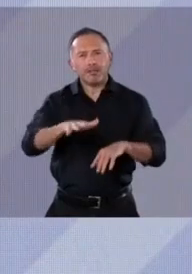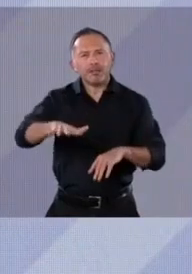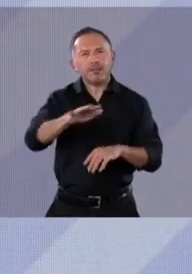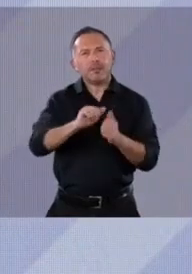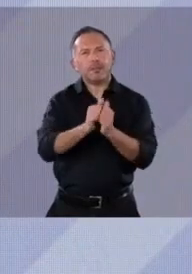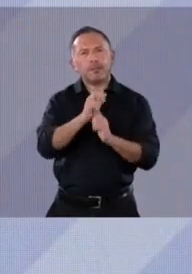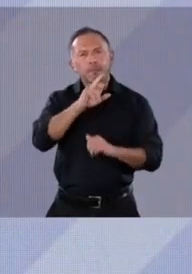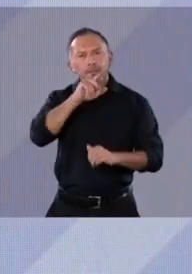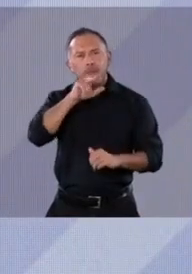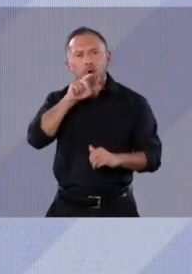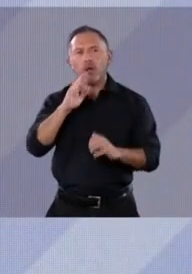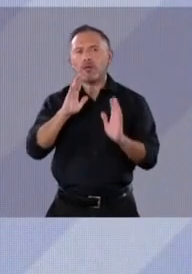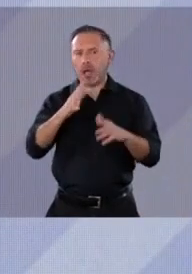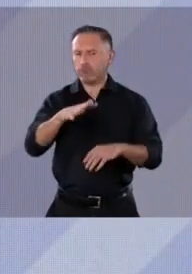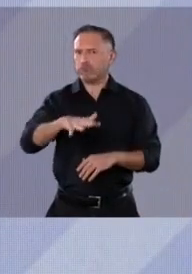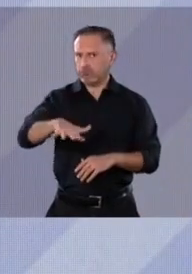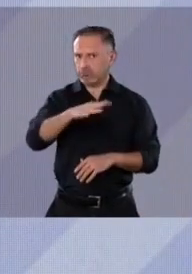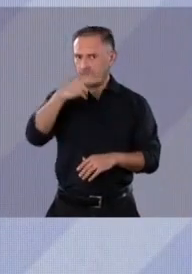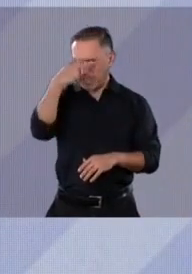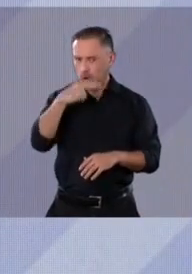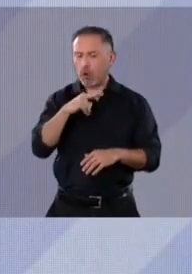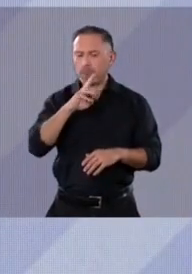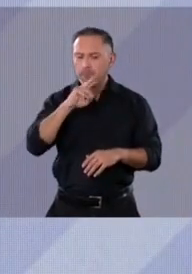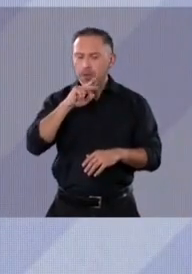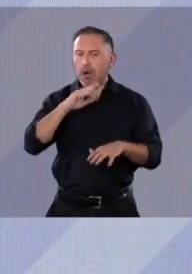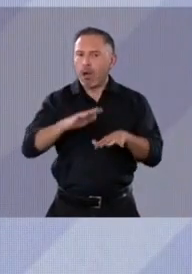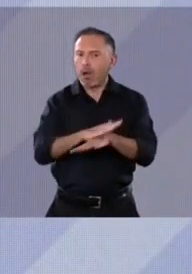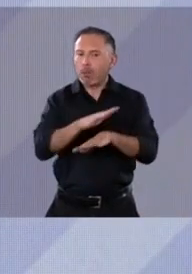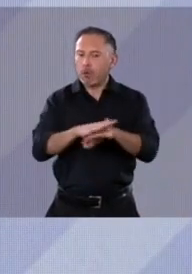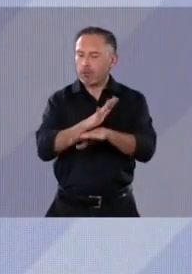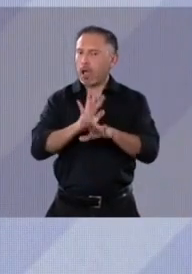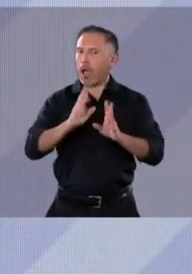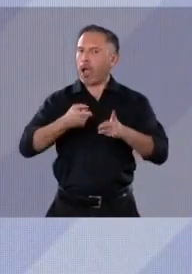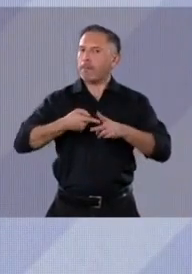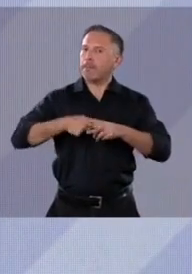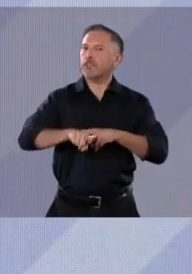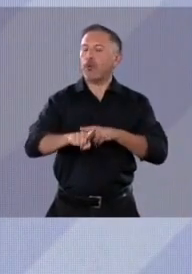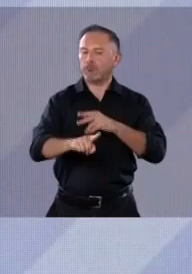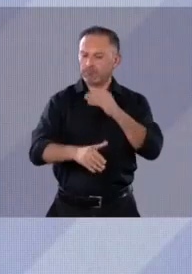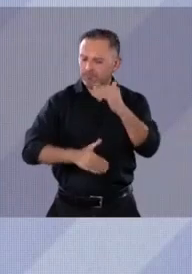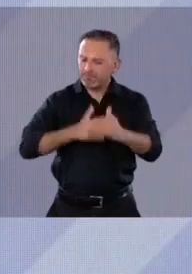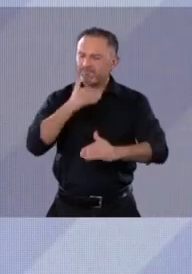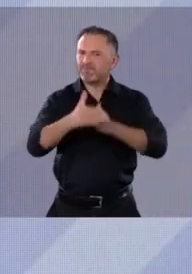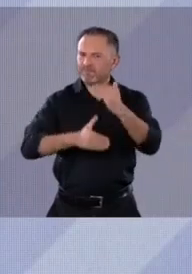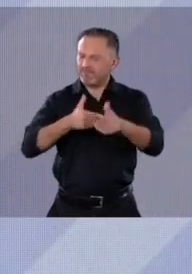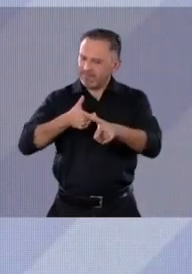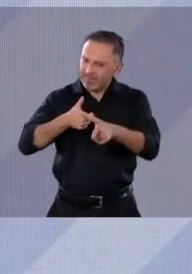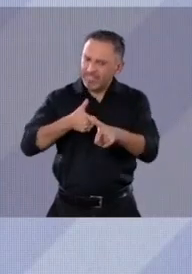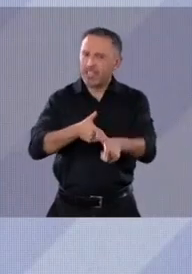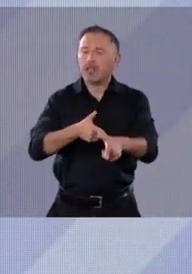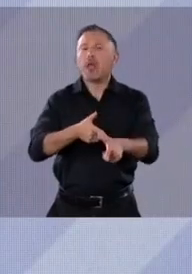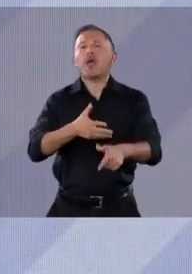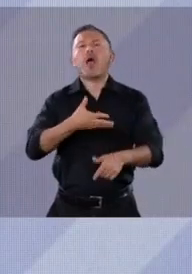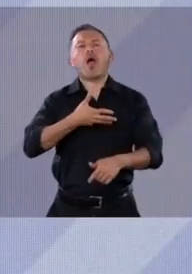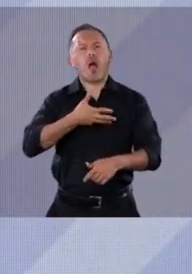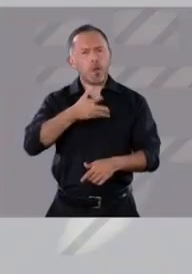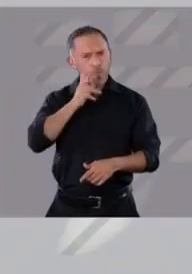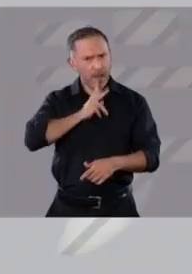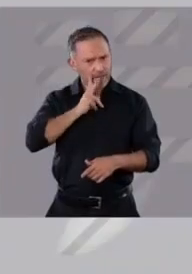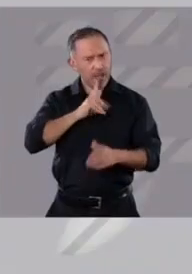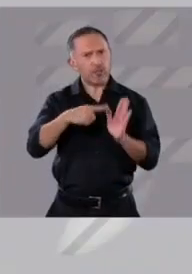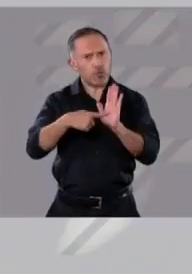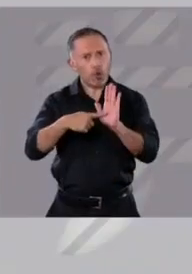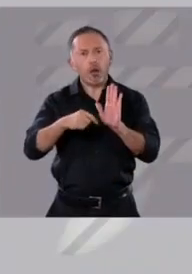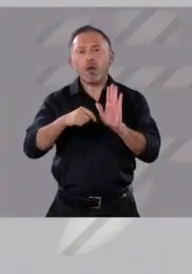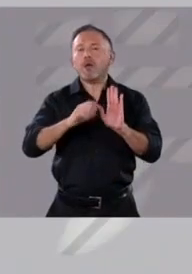transformación en nuestro país y la vamos a continuar. Tenemos resultados y los vamos a llevar a todo el país.